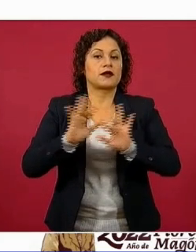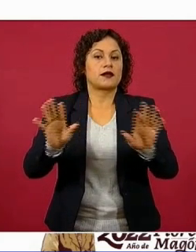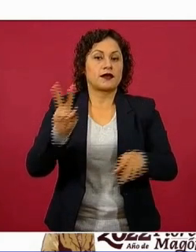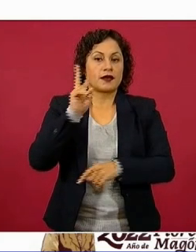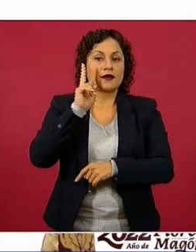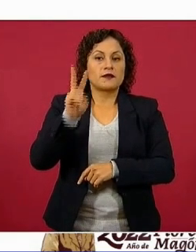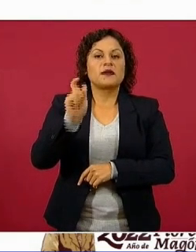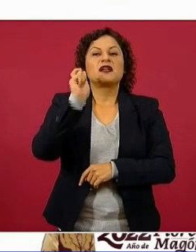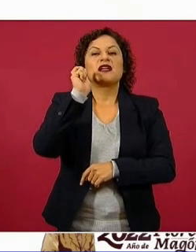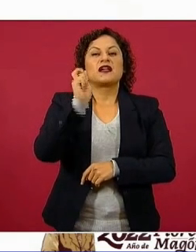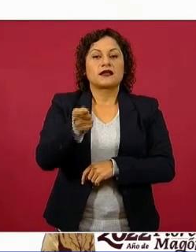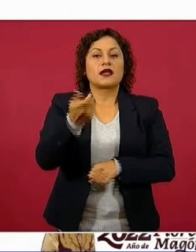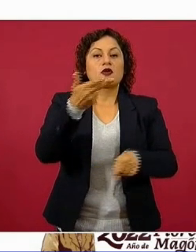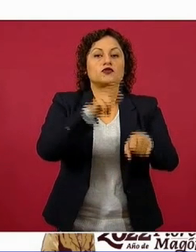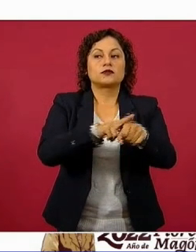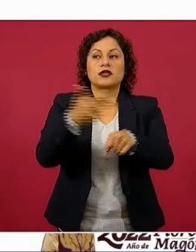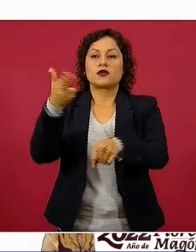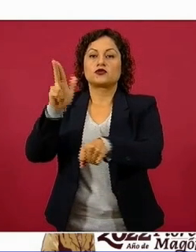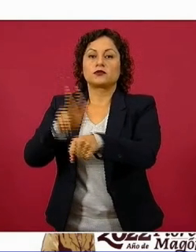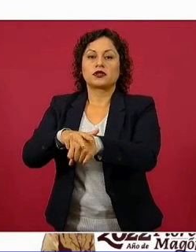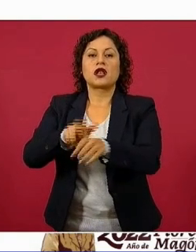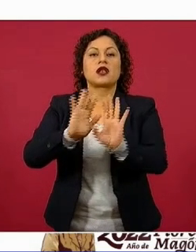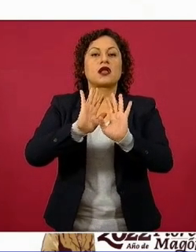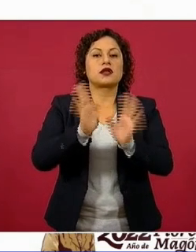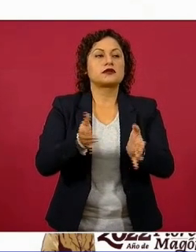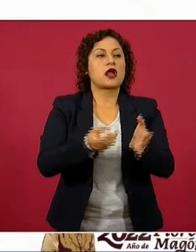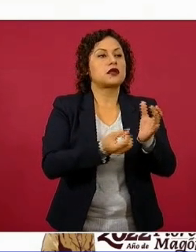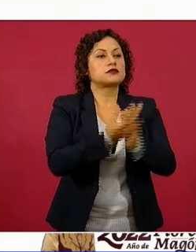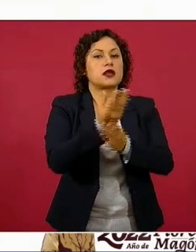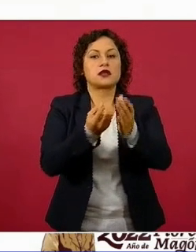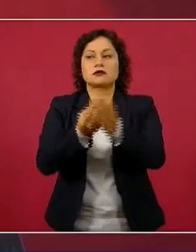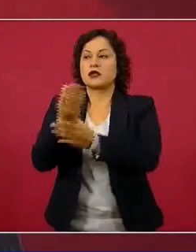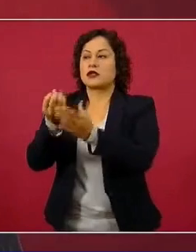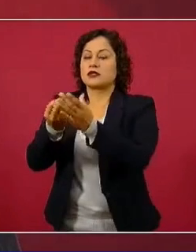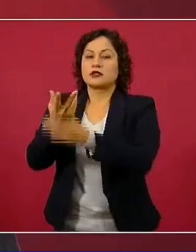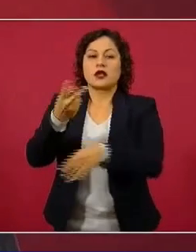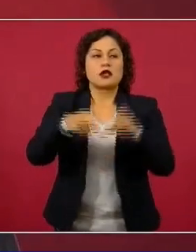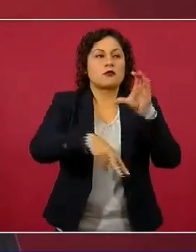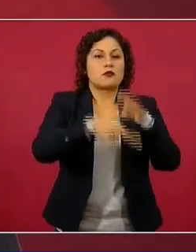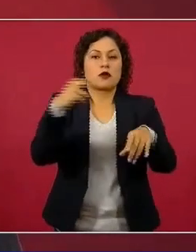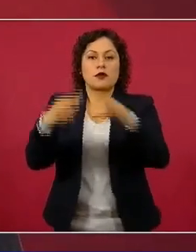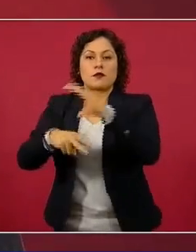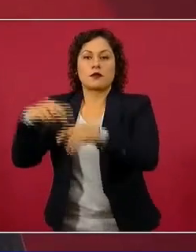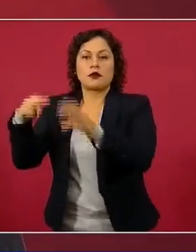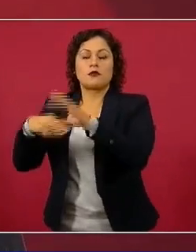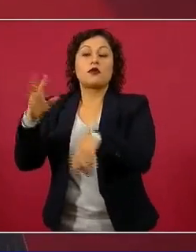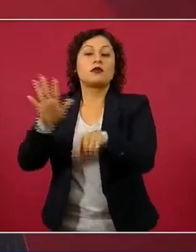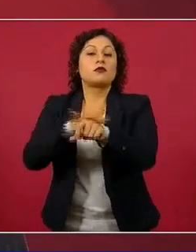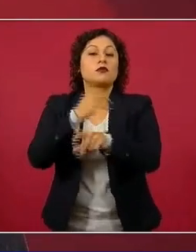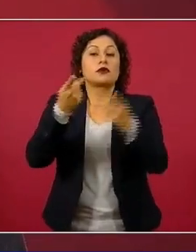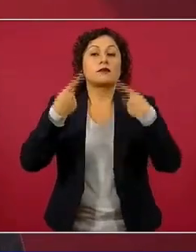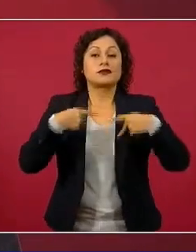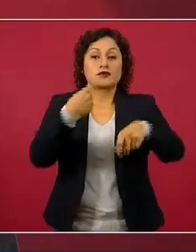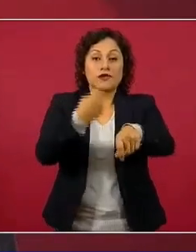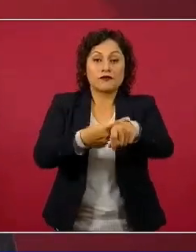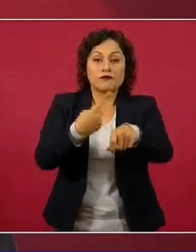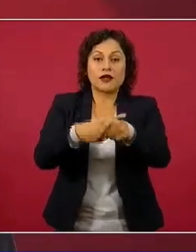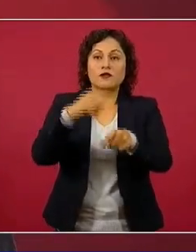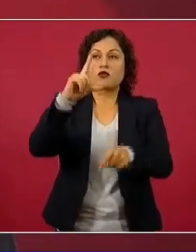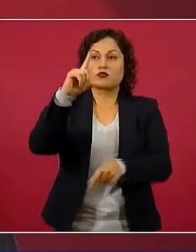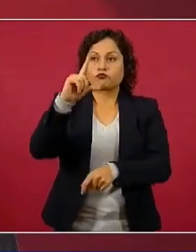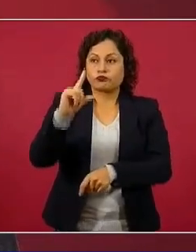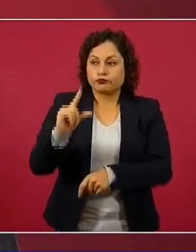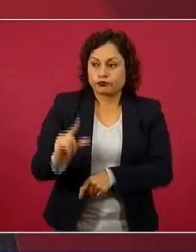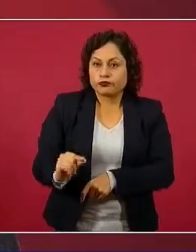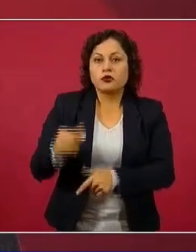es decir, se están vaciando las unidades COVID en la medida en que tenemos menos cantidad de personas por atender de camas